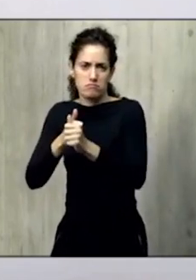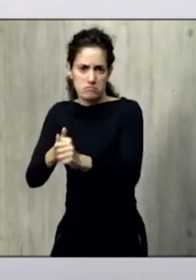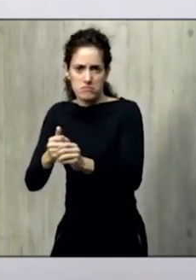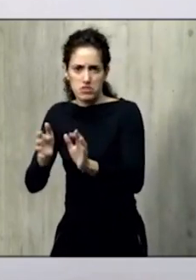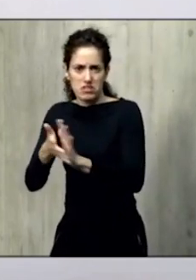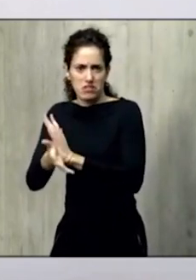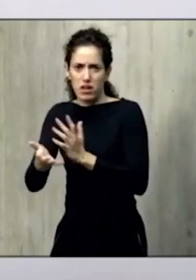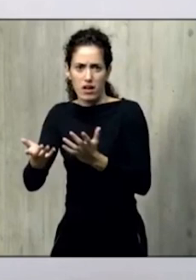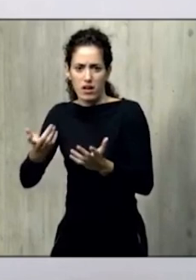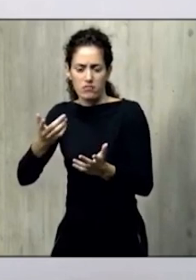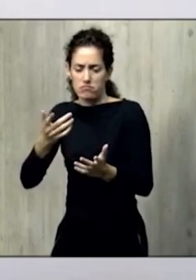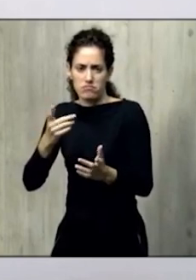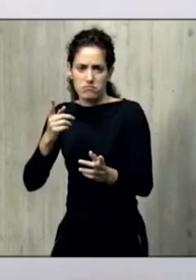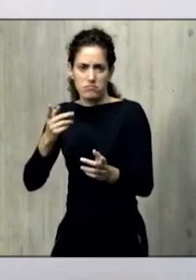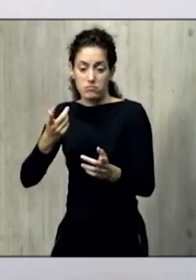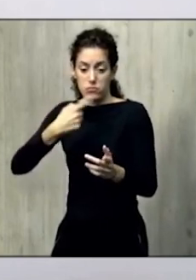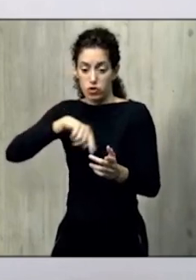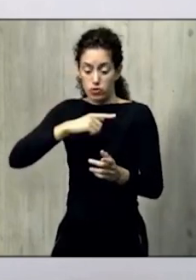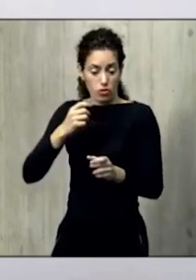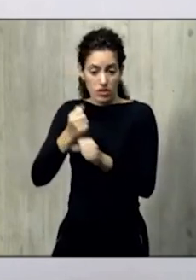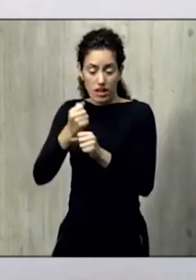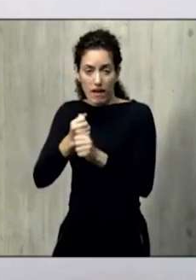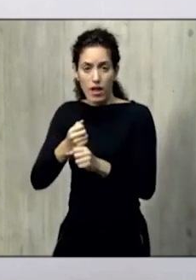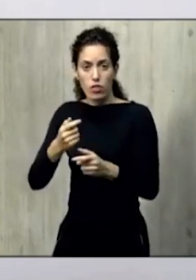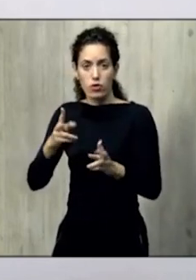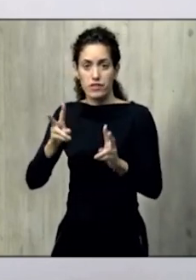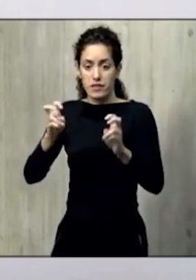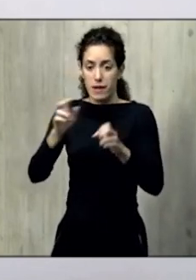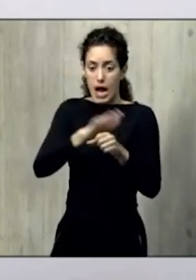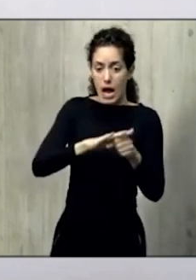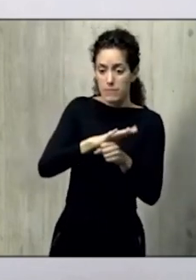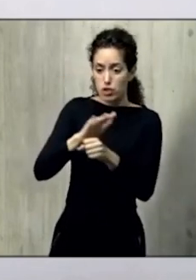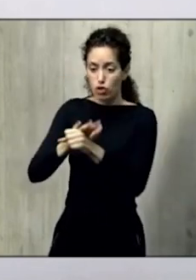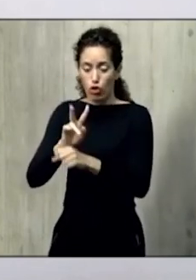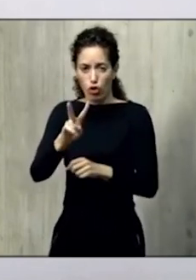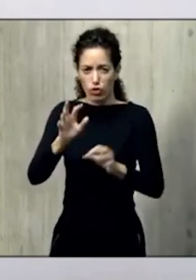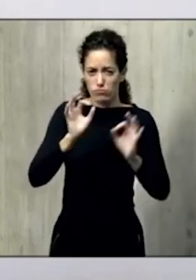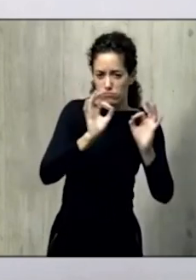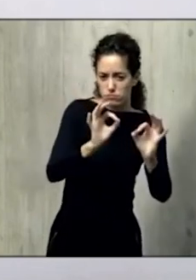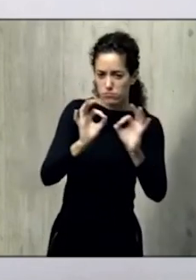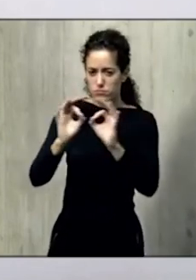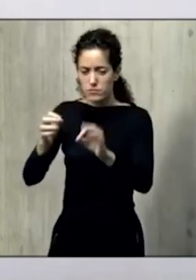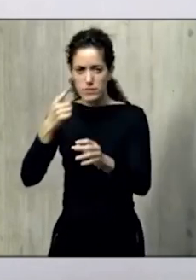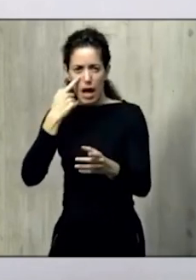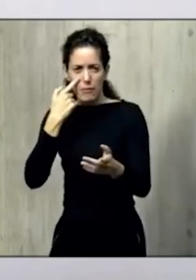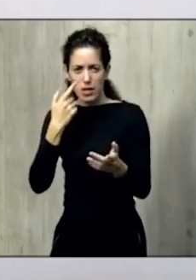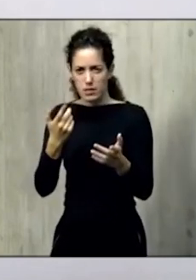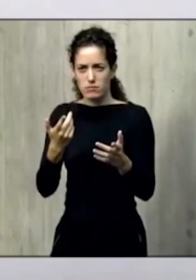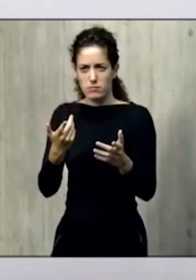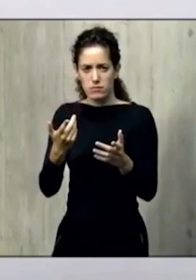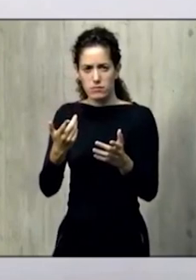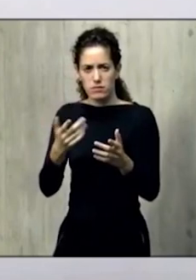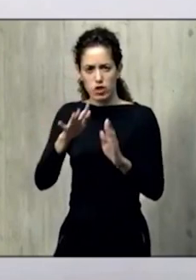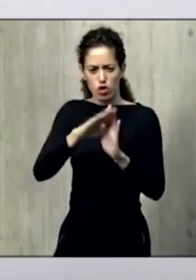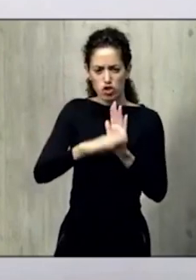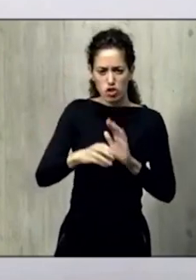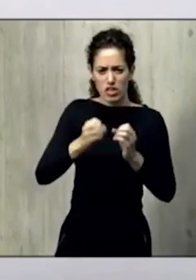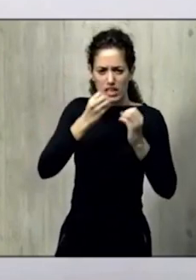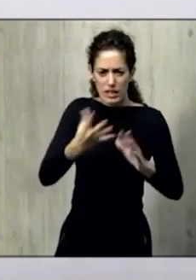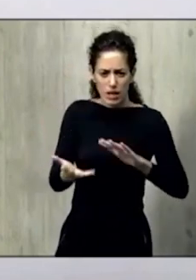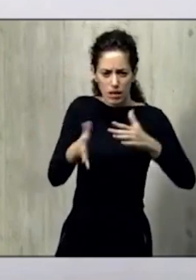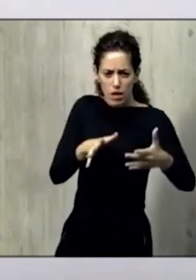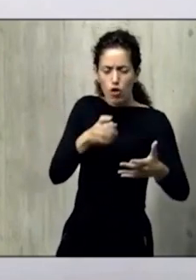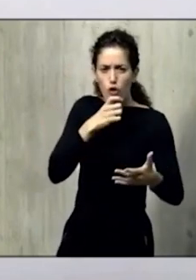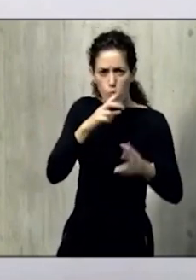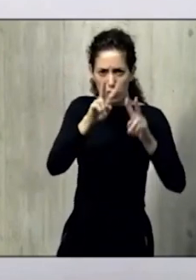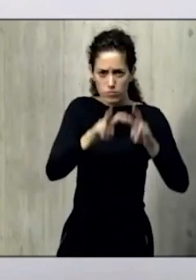Al revés, todo lo contrario. Se está trabajando en dos ámbitos concretos para ver cómo se van a establecer esas condiciones. Una